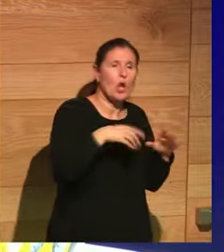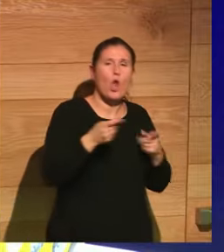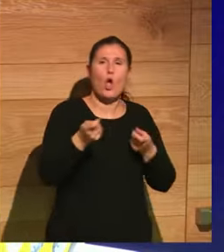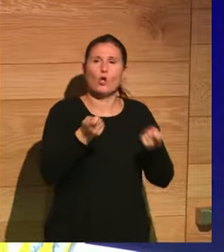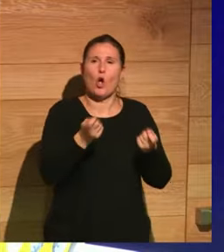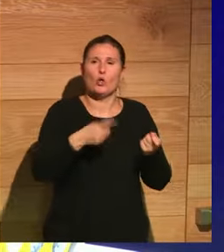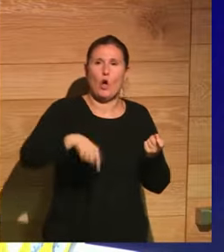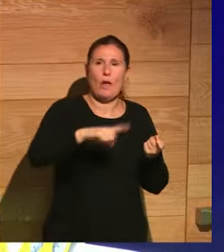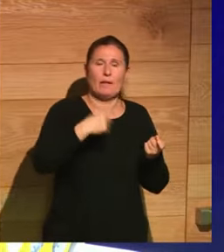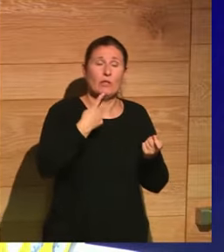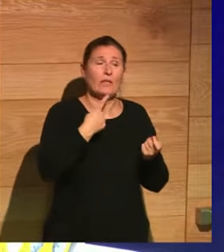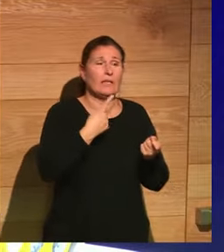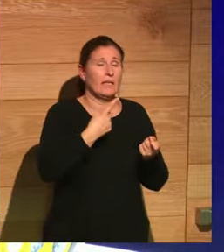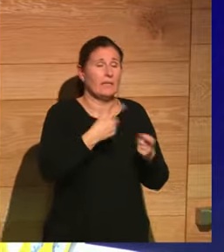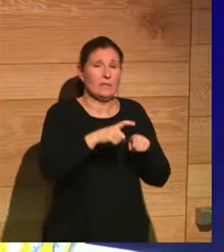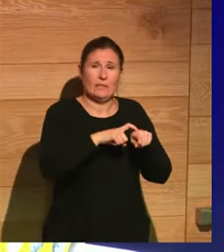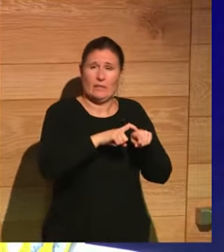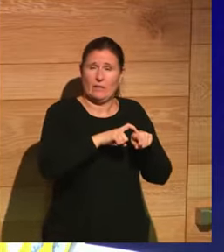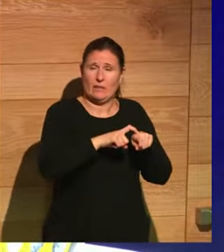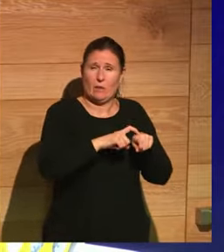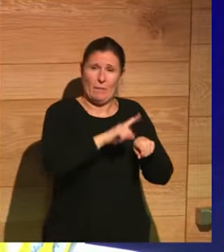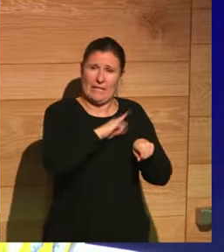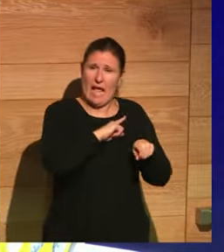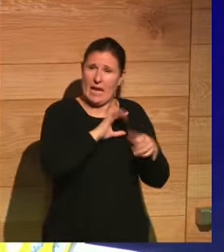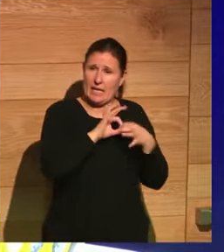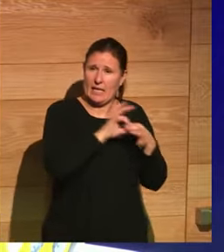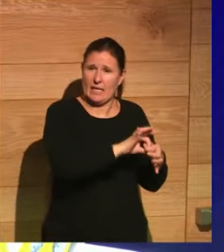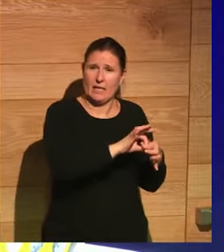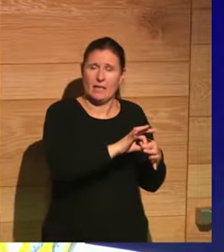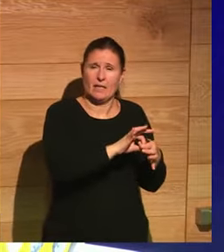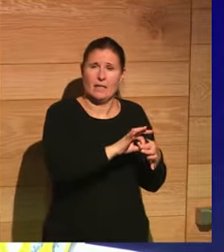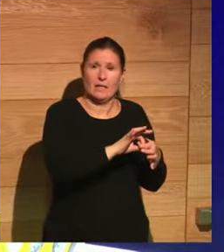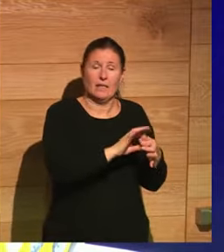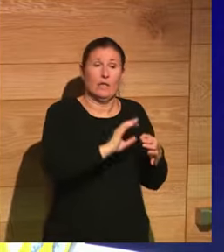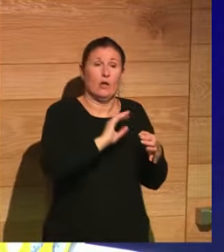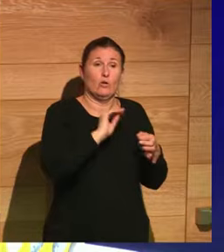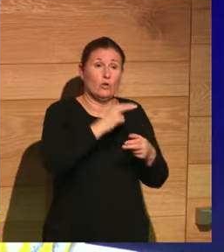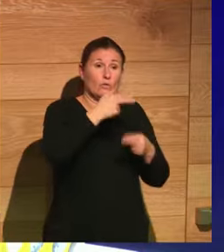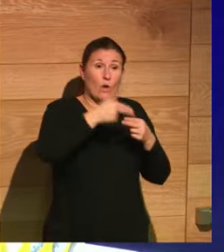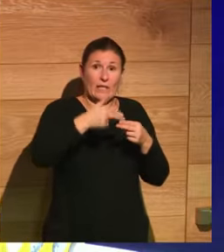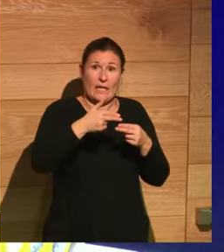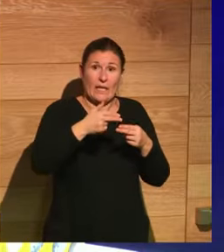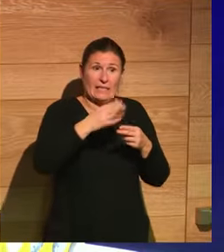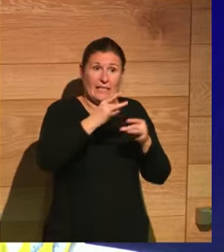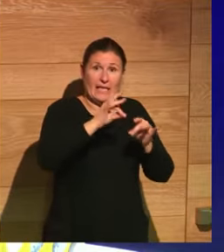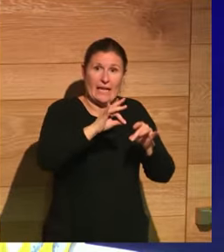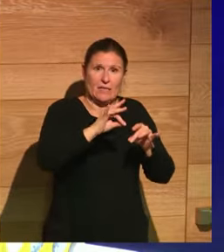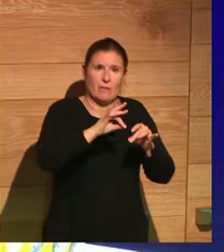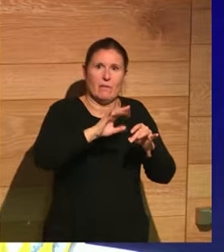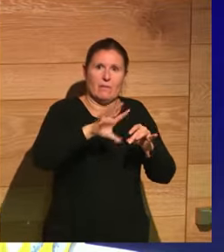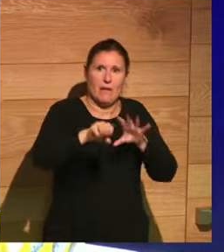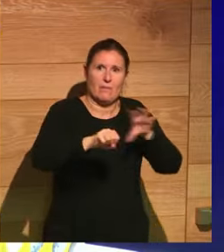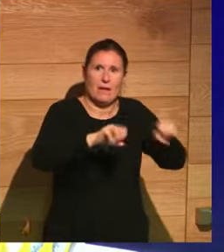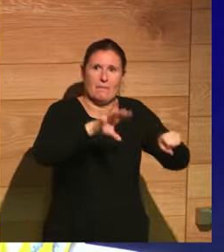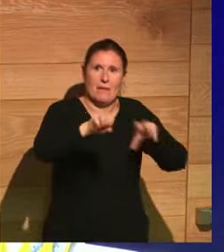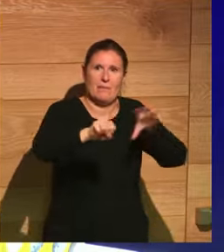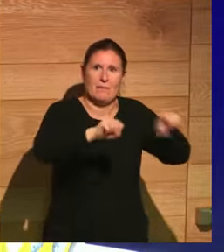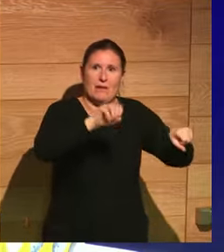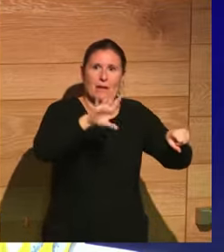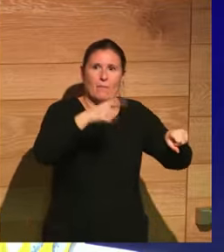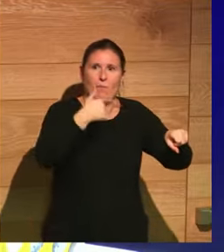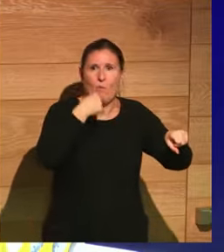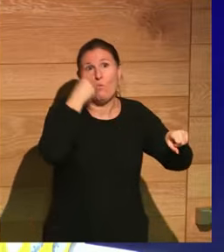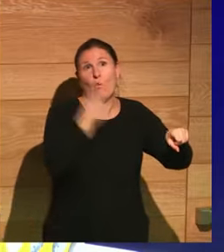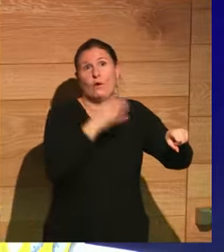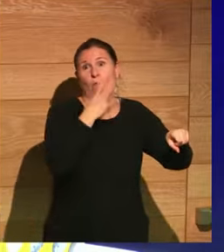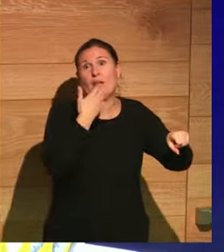emperador totalmente militarista que expande las fronteras del imperio y por tanto es considerado como maravilloso porque está expandiendo la gloria de